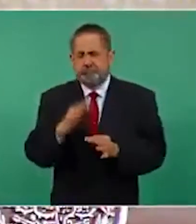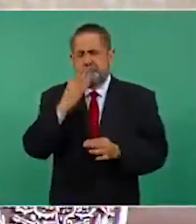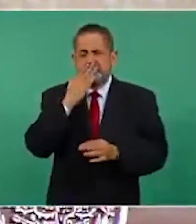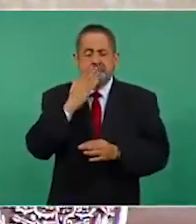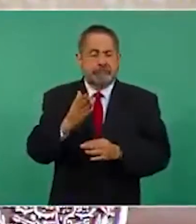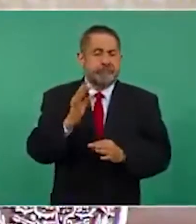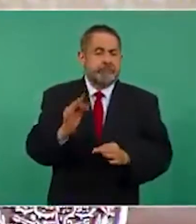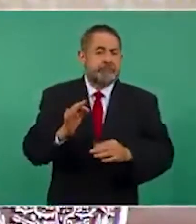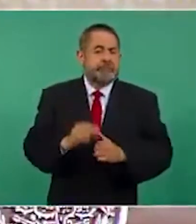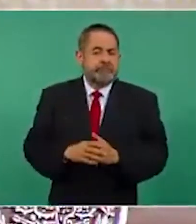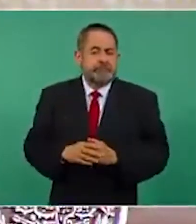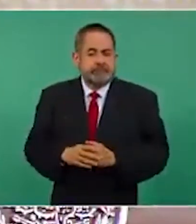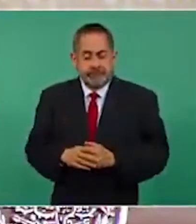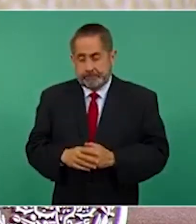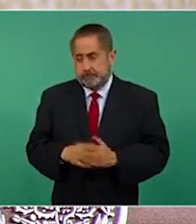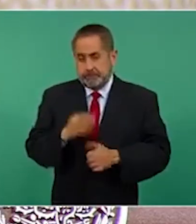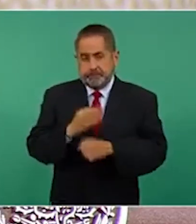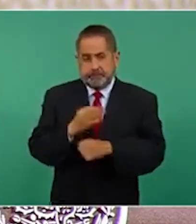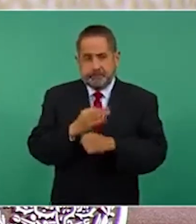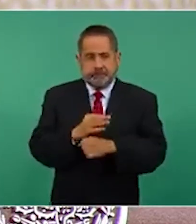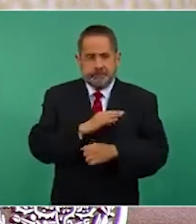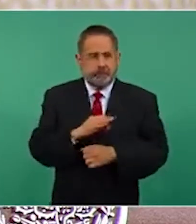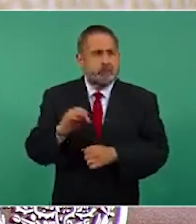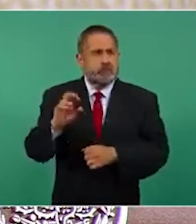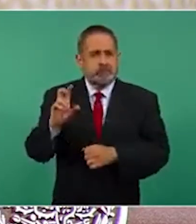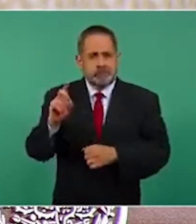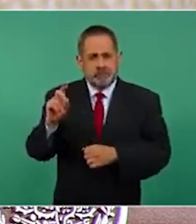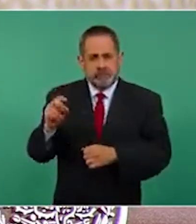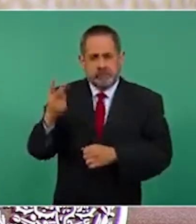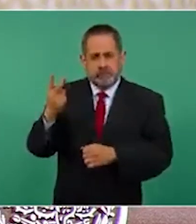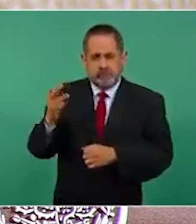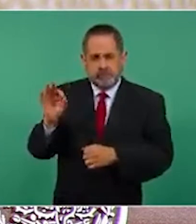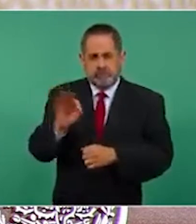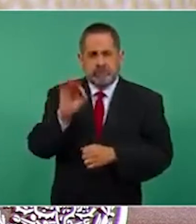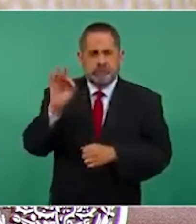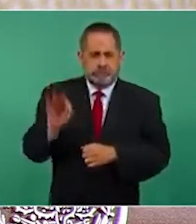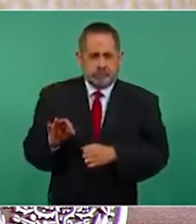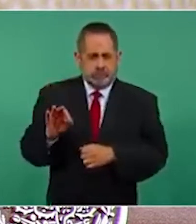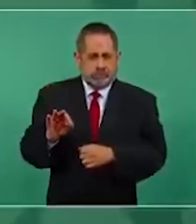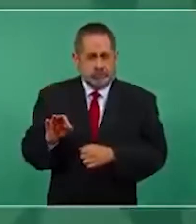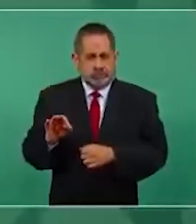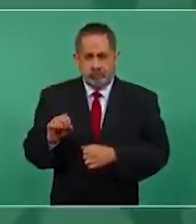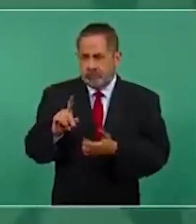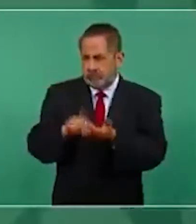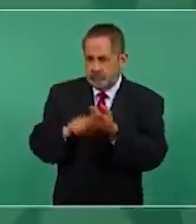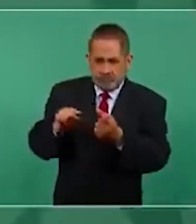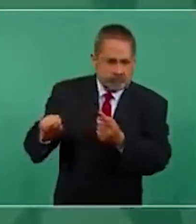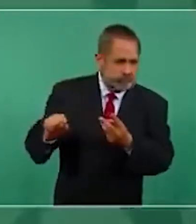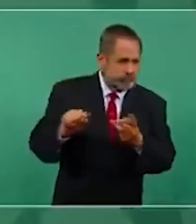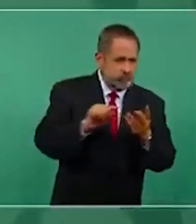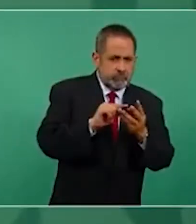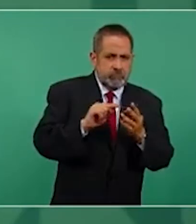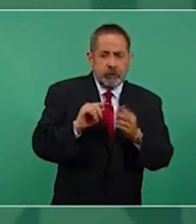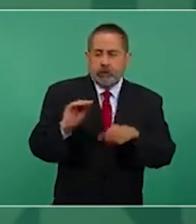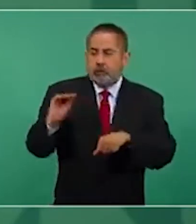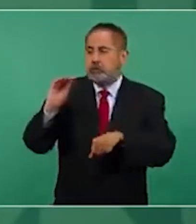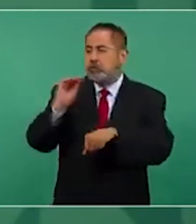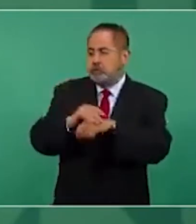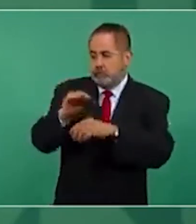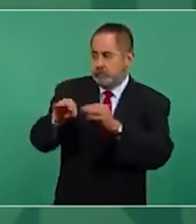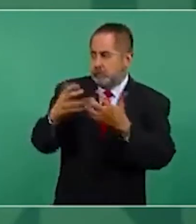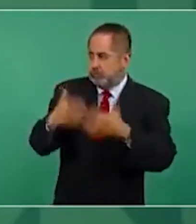tenemos el 32 por ciento de la infraestructura instalada